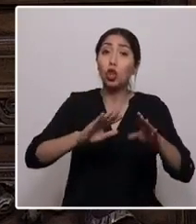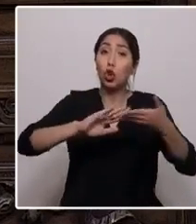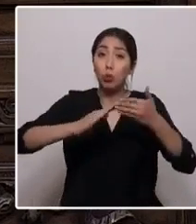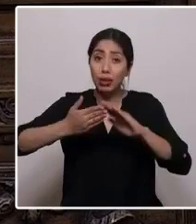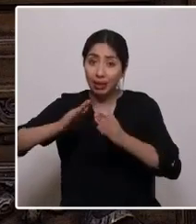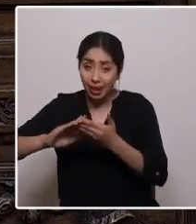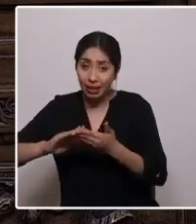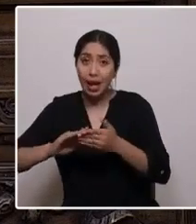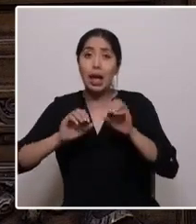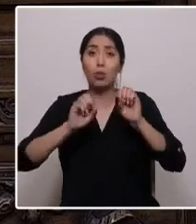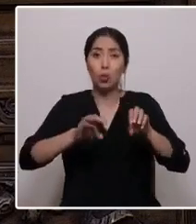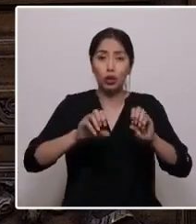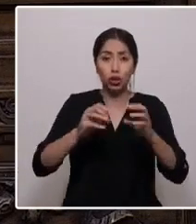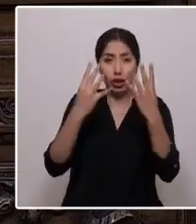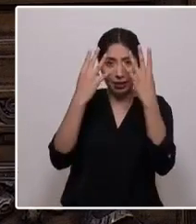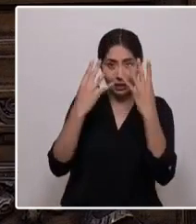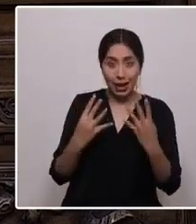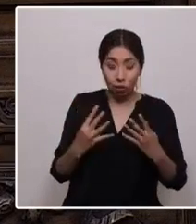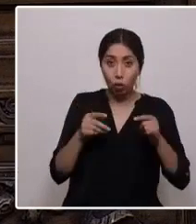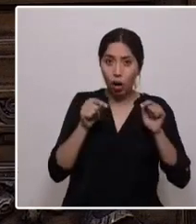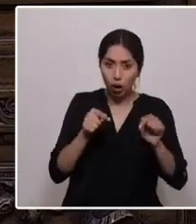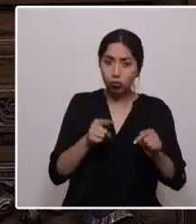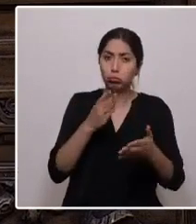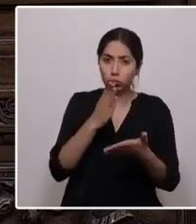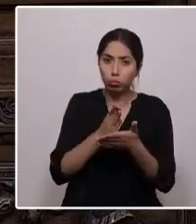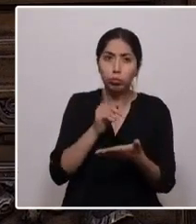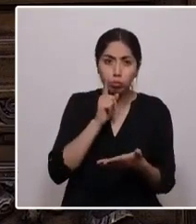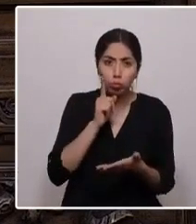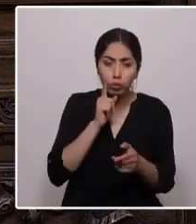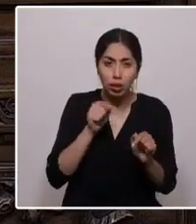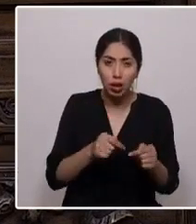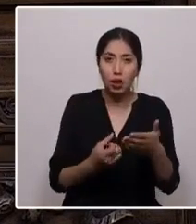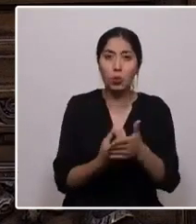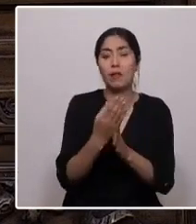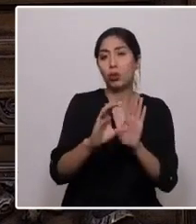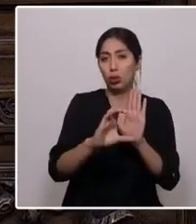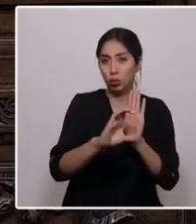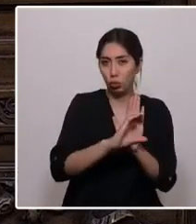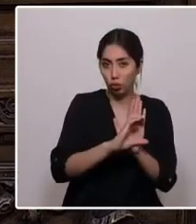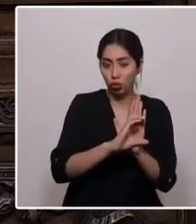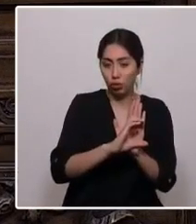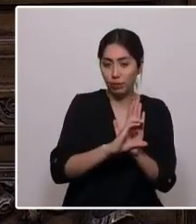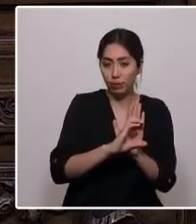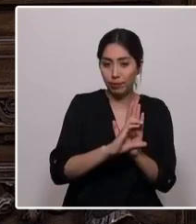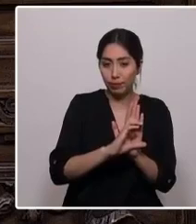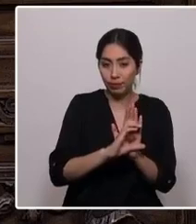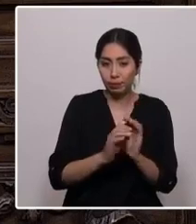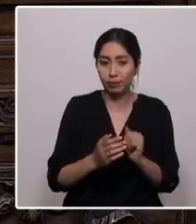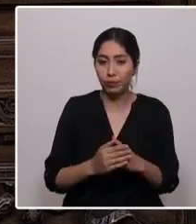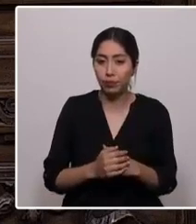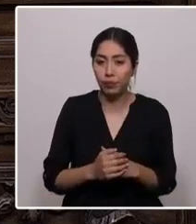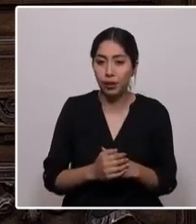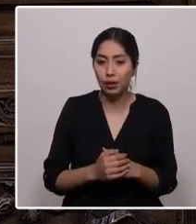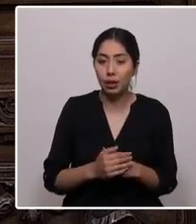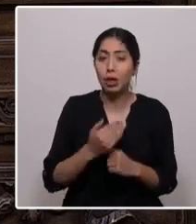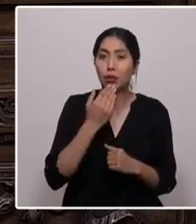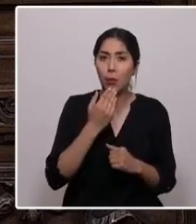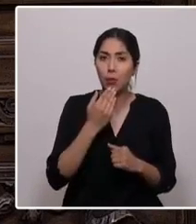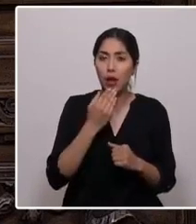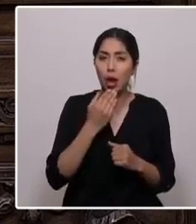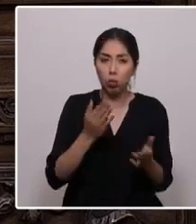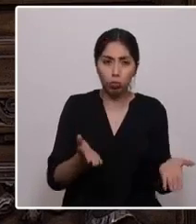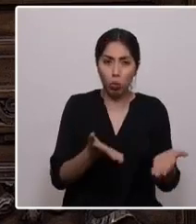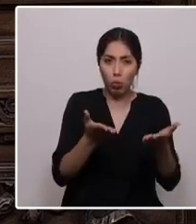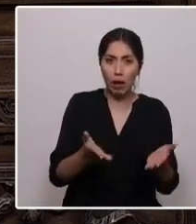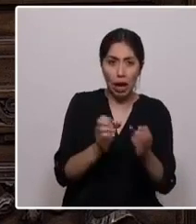semilla que debemos plantar en el terreno fértil de la nueva constitución abonarla para que germine, florezca y fructifique para el